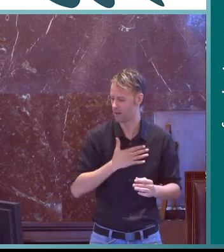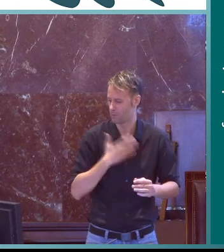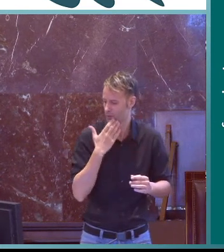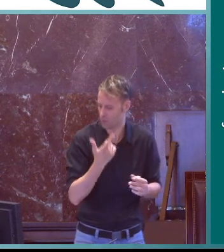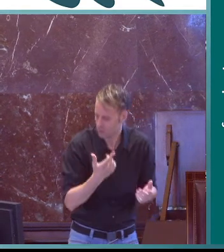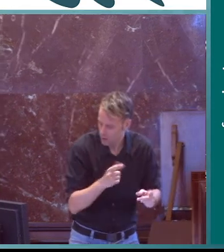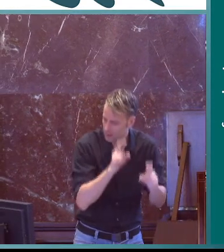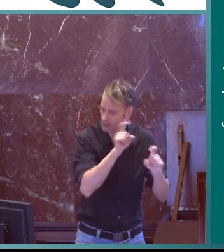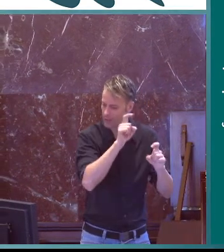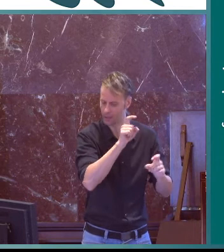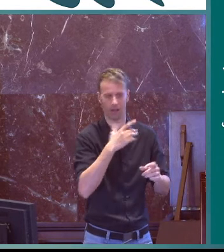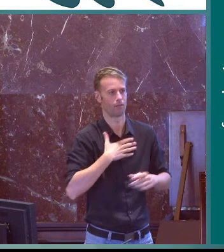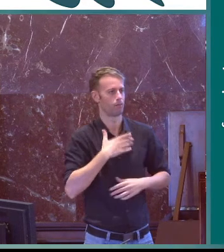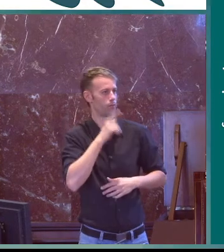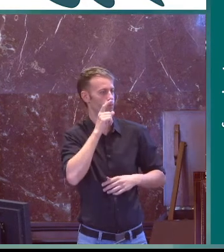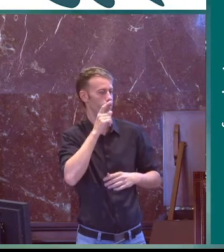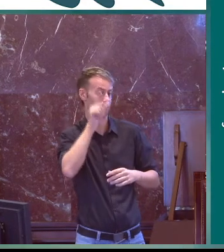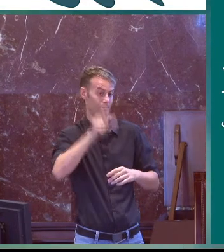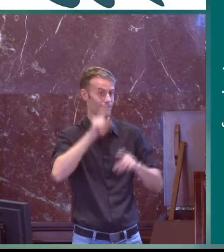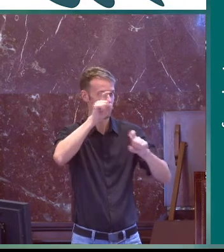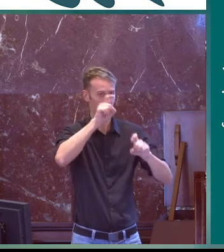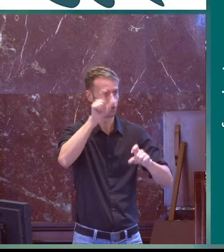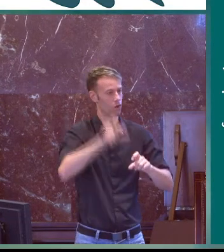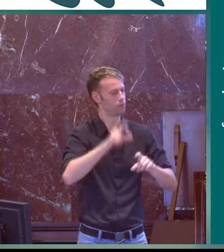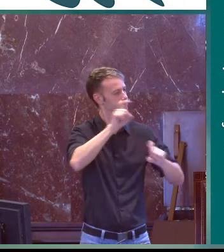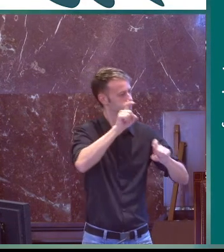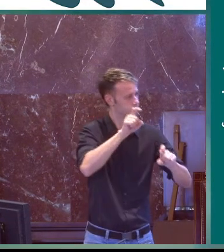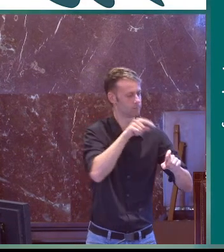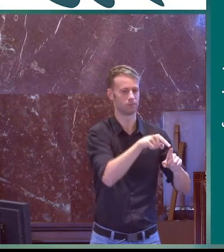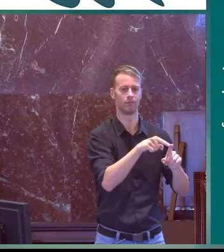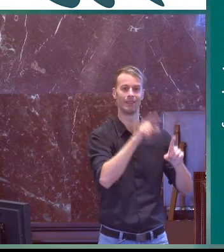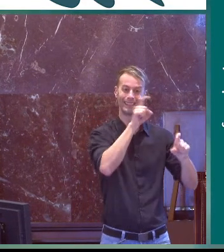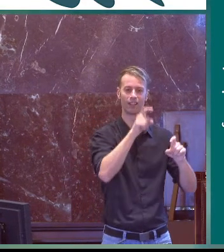de entrada pues por ejemplo la enseñanza